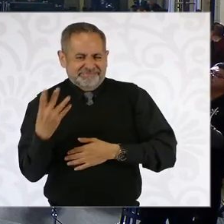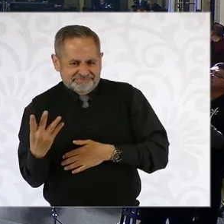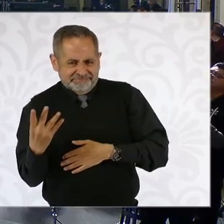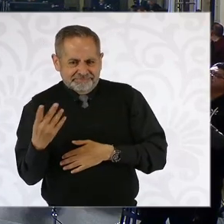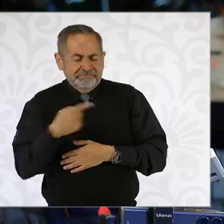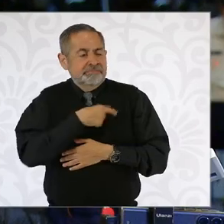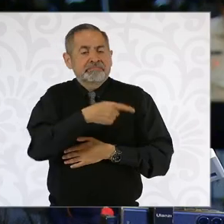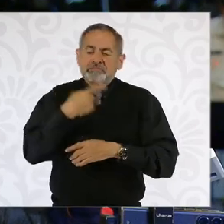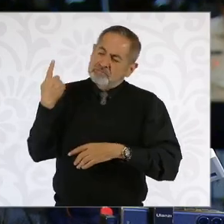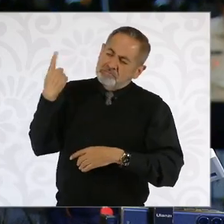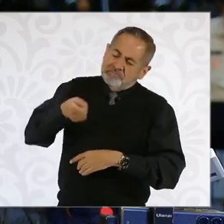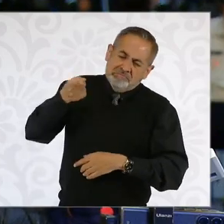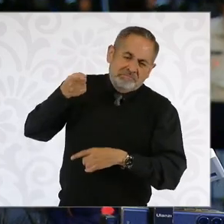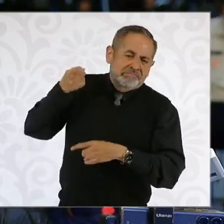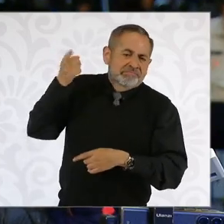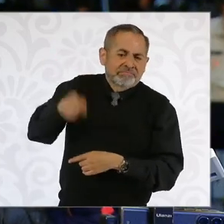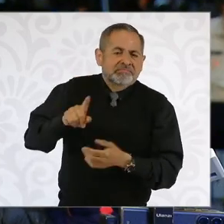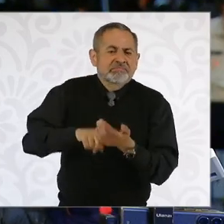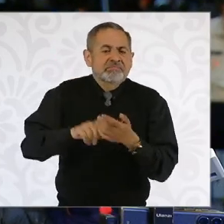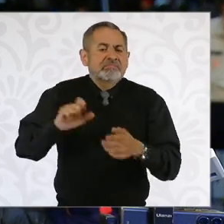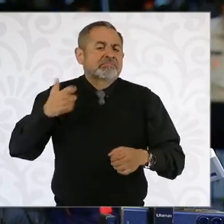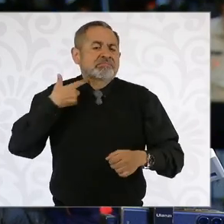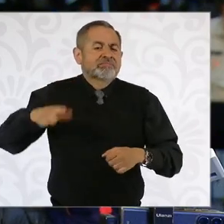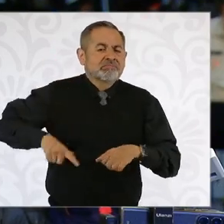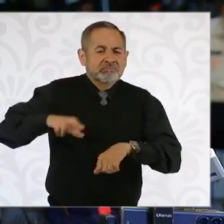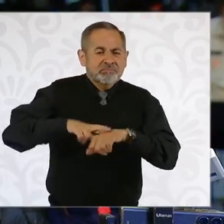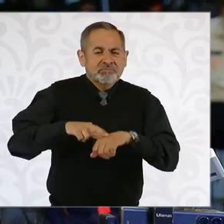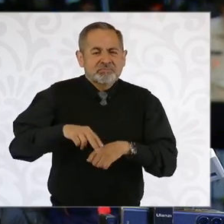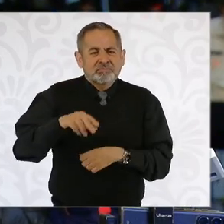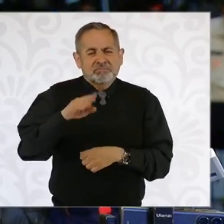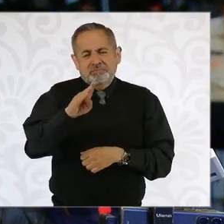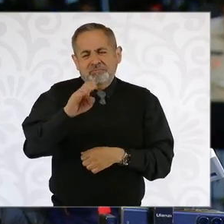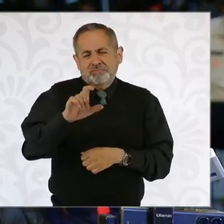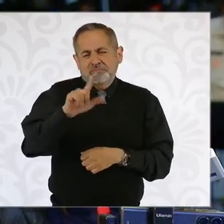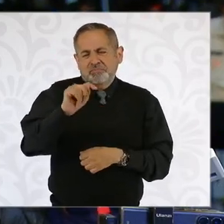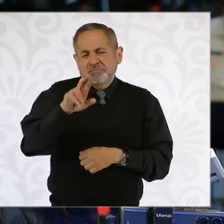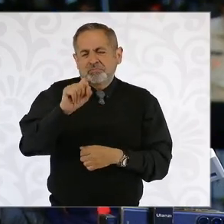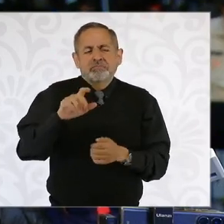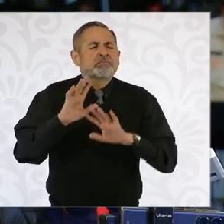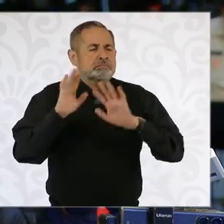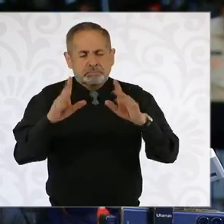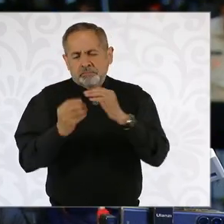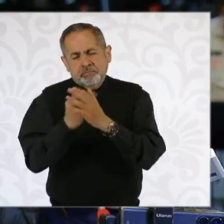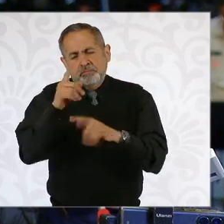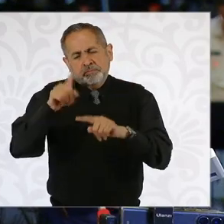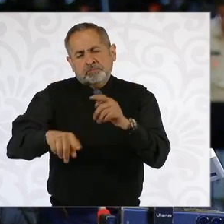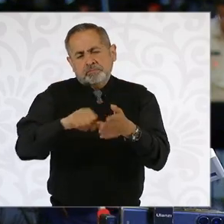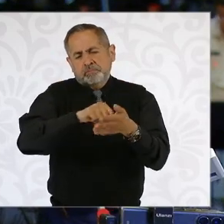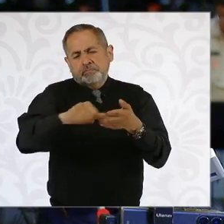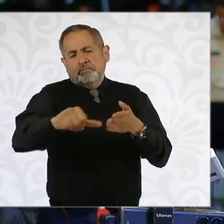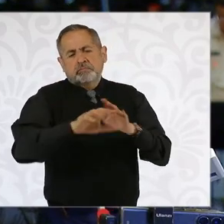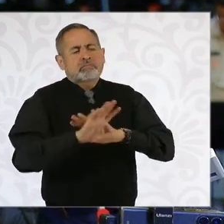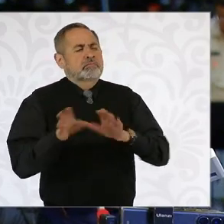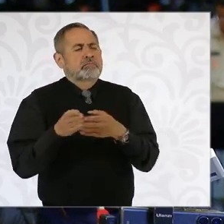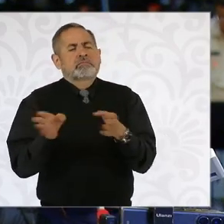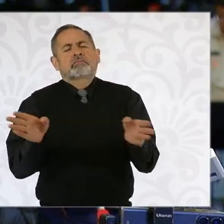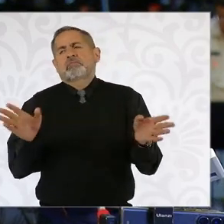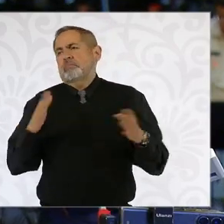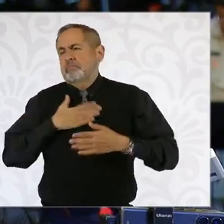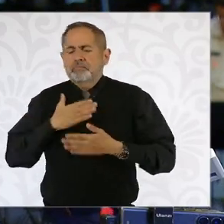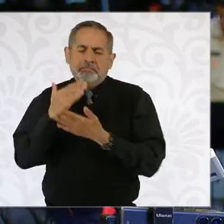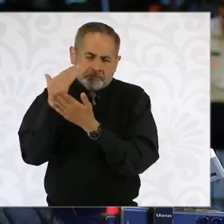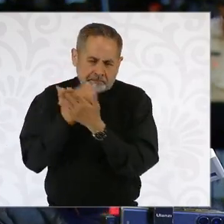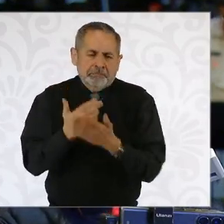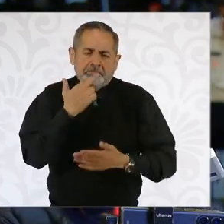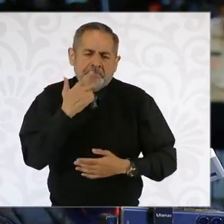impuso en su momento el gobernador Mario Fabio Beltrones, pues ya fue derogada y una ley que ya abre un juego mucho más abierto y más democrático de